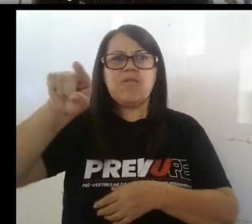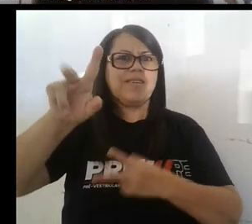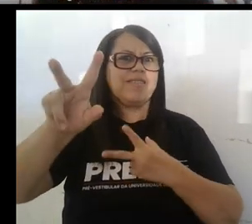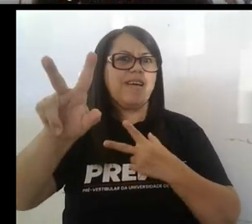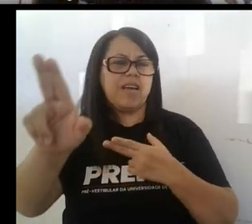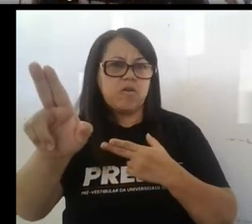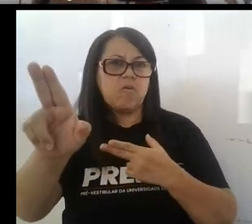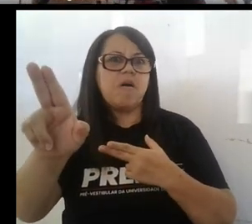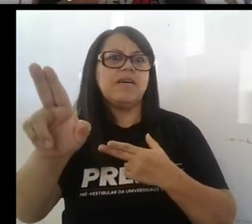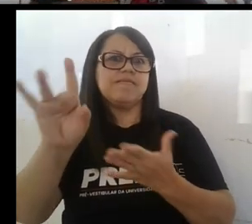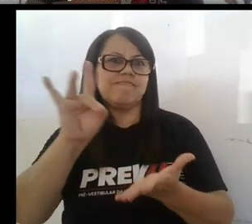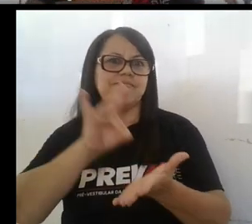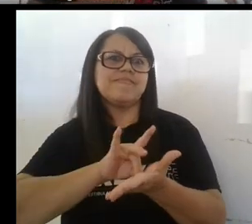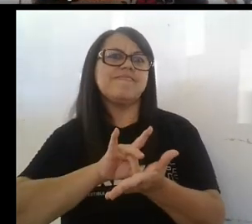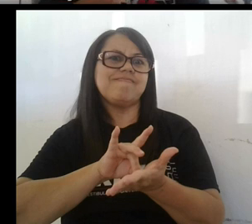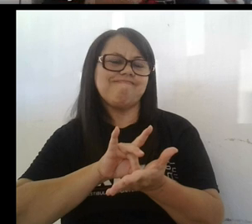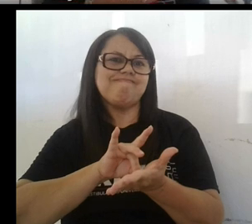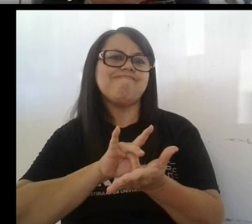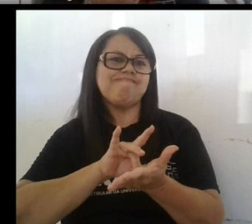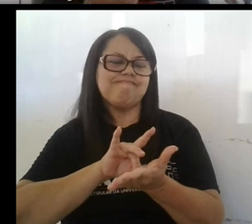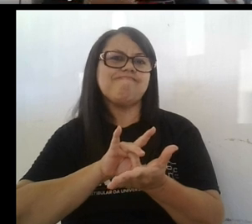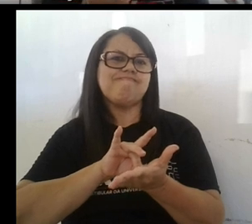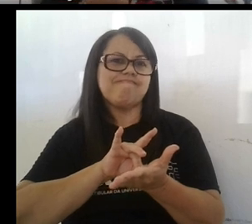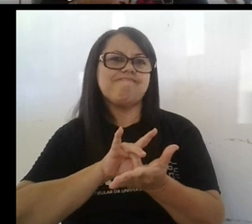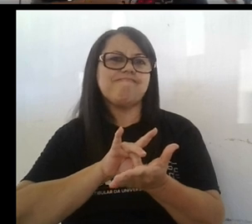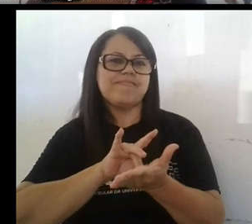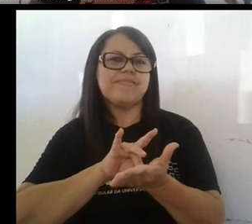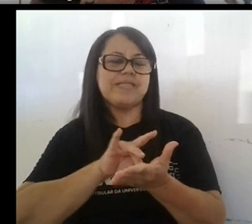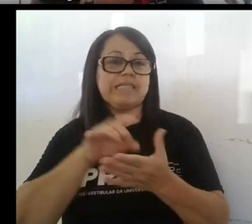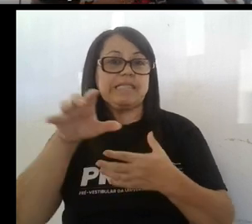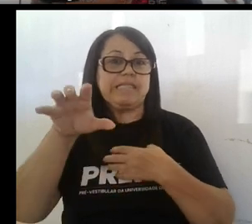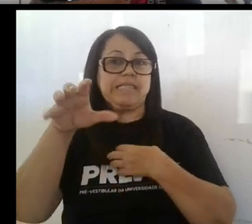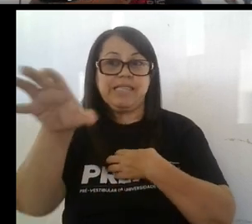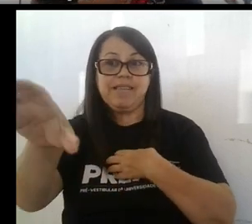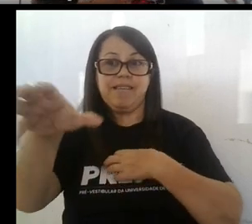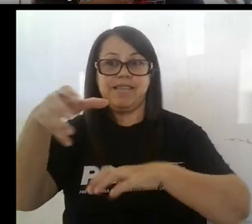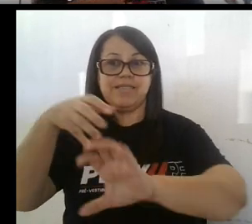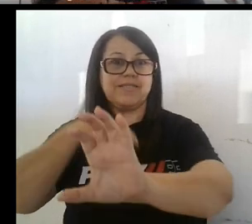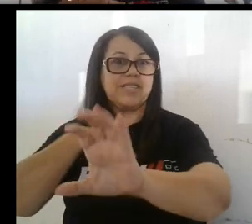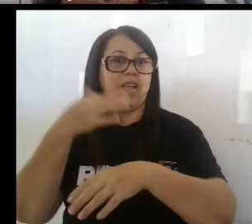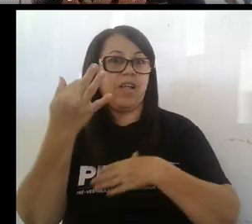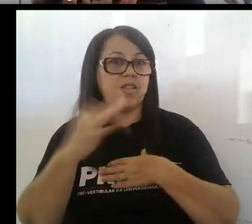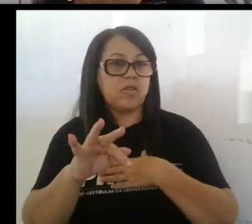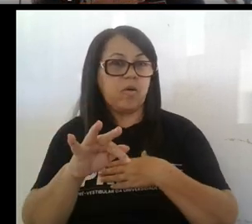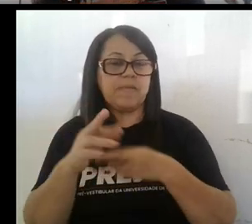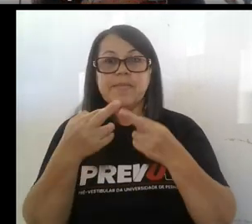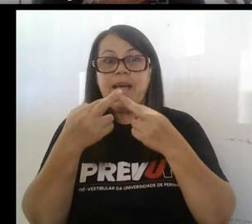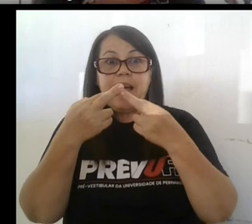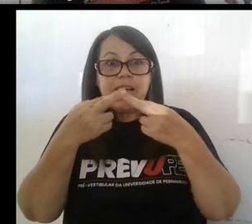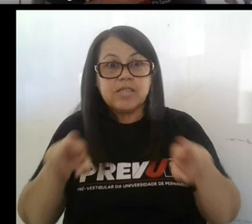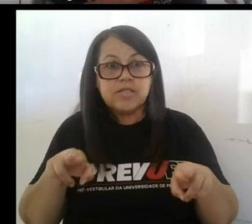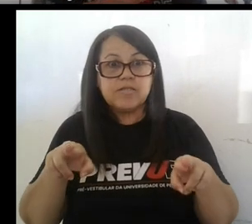la otra persona. O sea, sentir esos dolores. No podemos solucionar